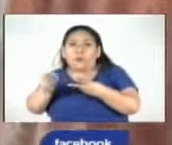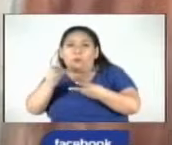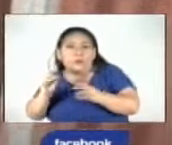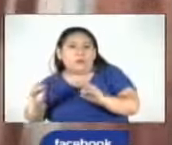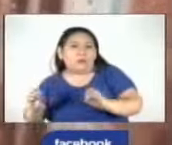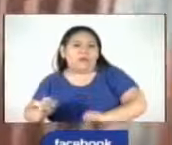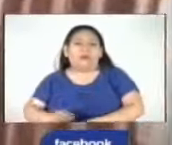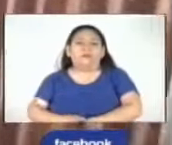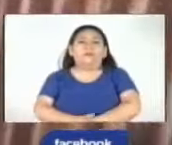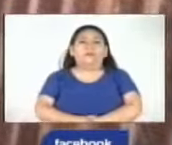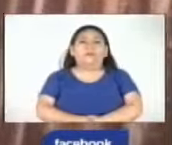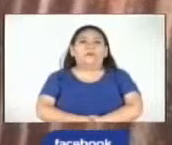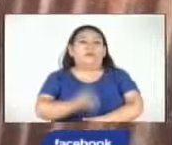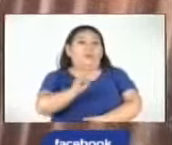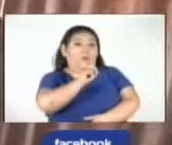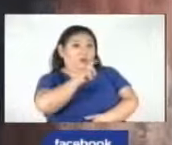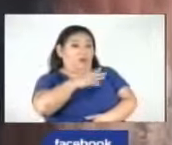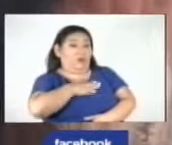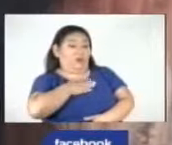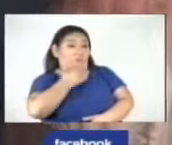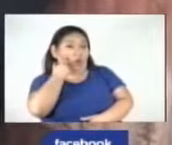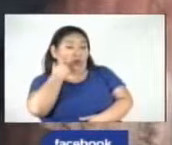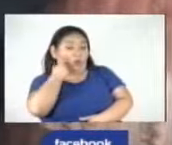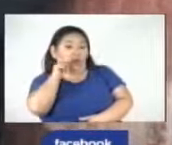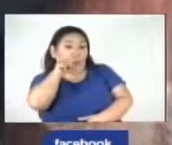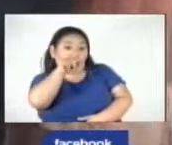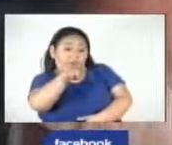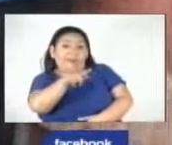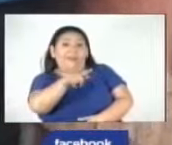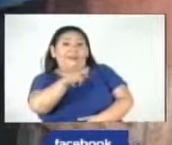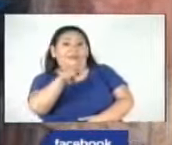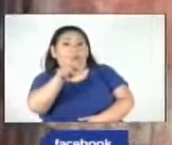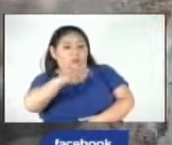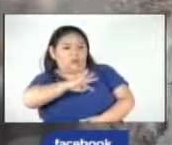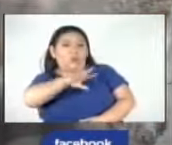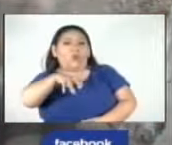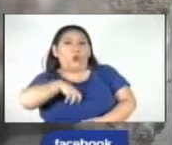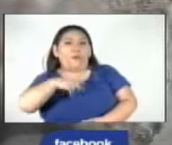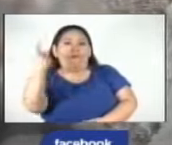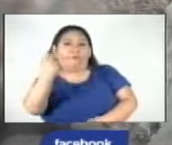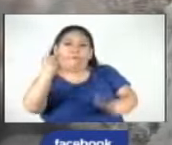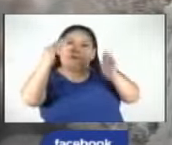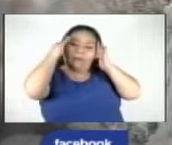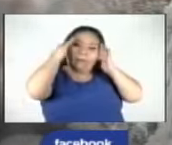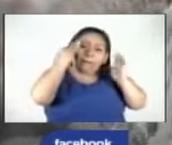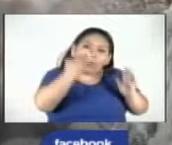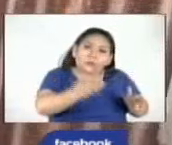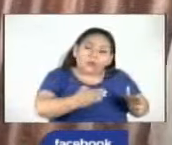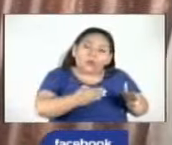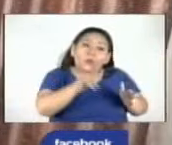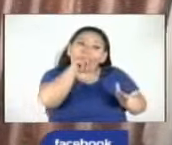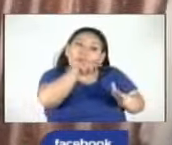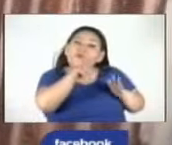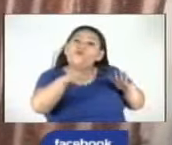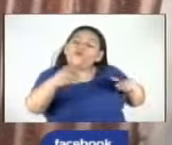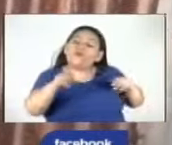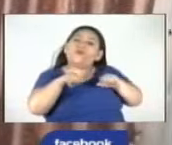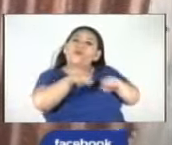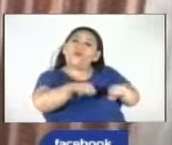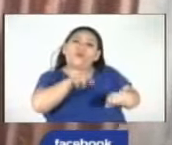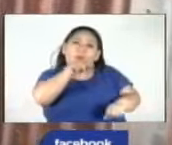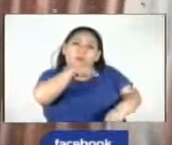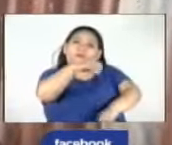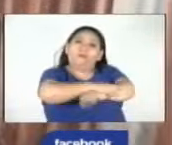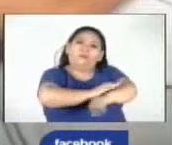alimentarla. Usted tenía custodia de ese canino. El hecho de no haber estado más pendiente provocó que el canino muriera. Usted en este